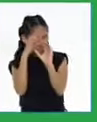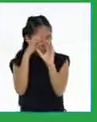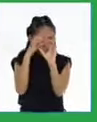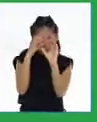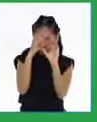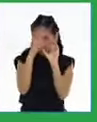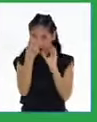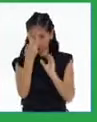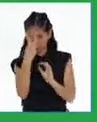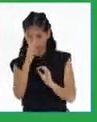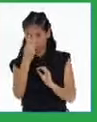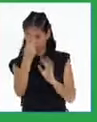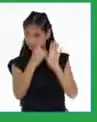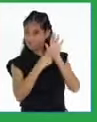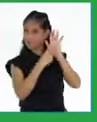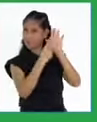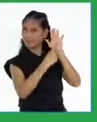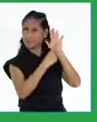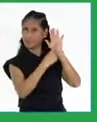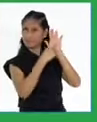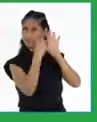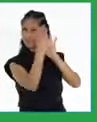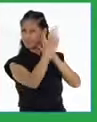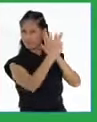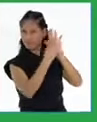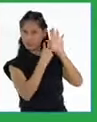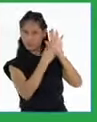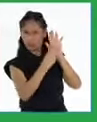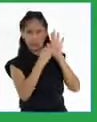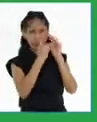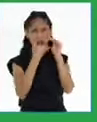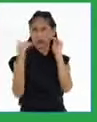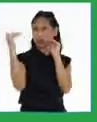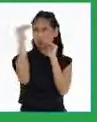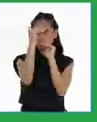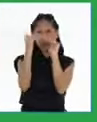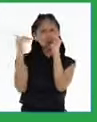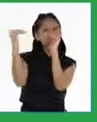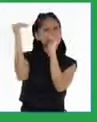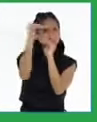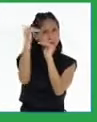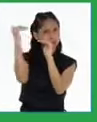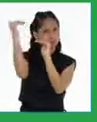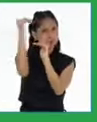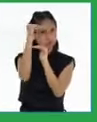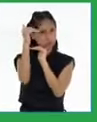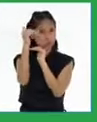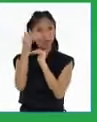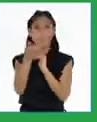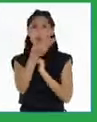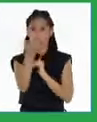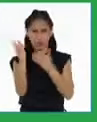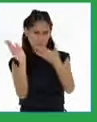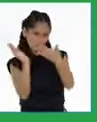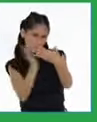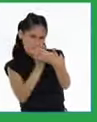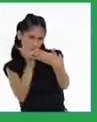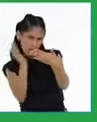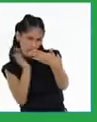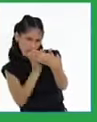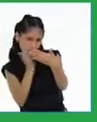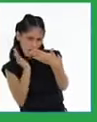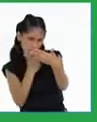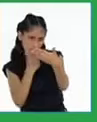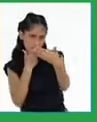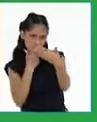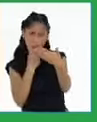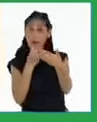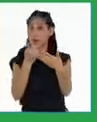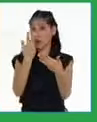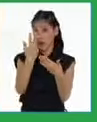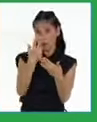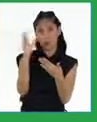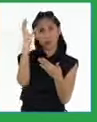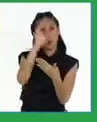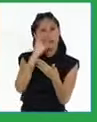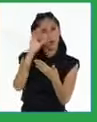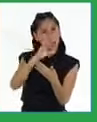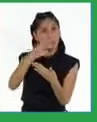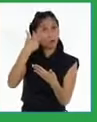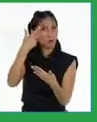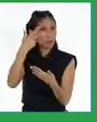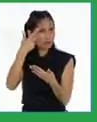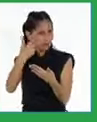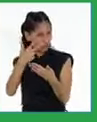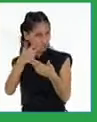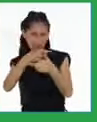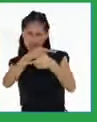con muchos elementos, unos encima de otros. Deberán encontrar los tres objetos que usan todos los adultos para votar en las